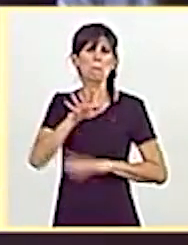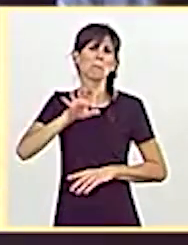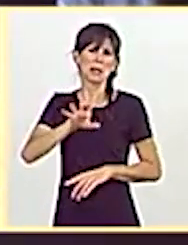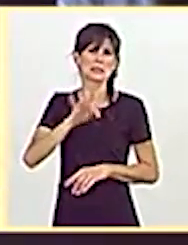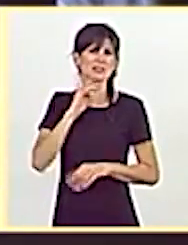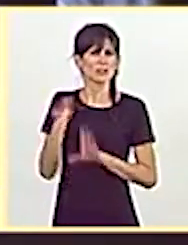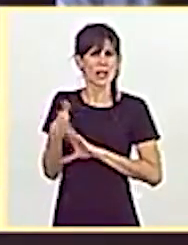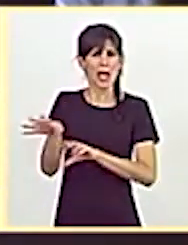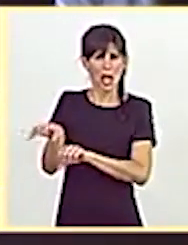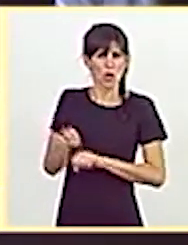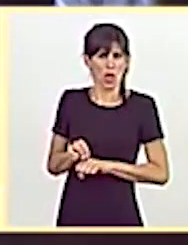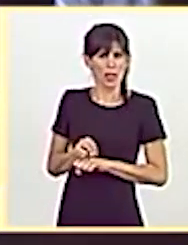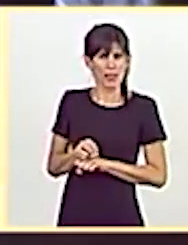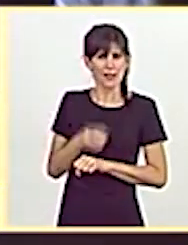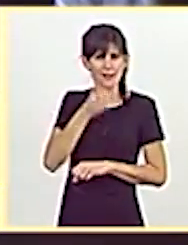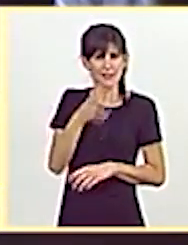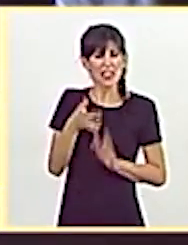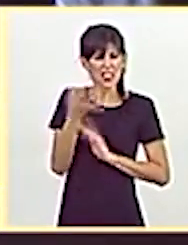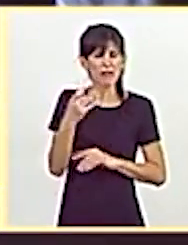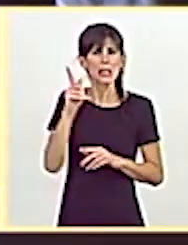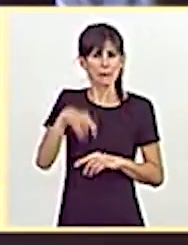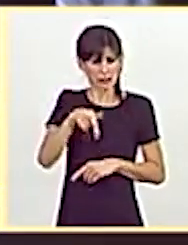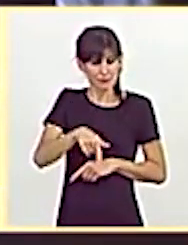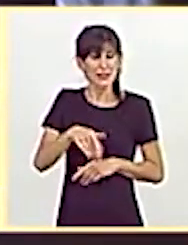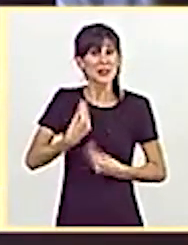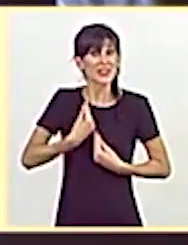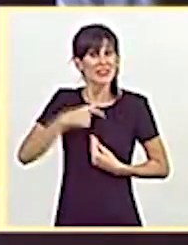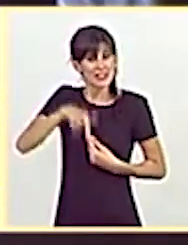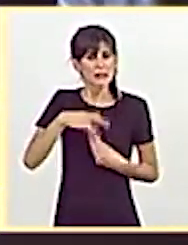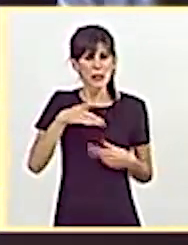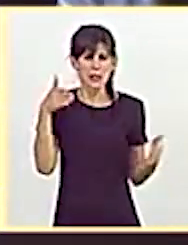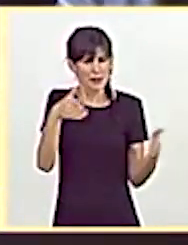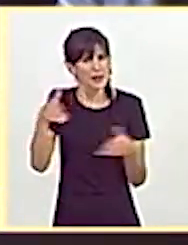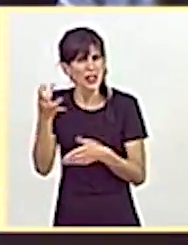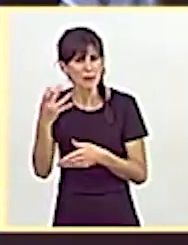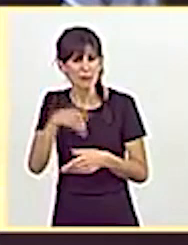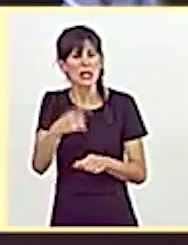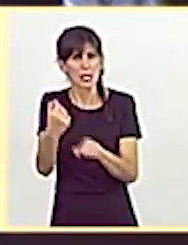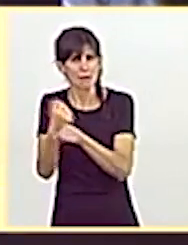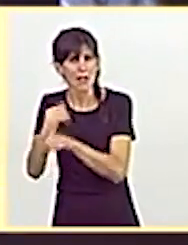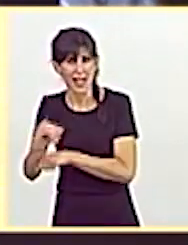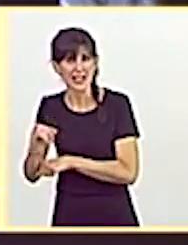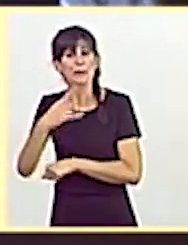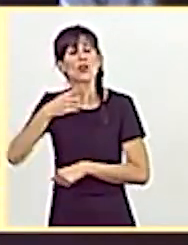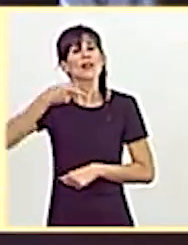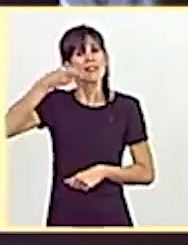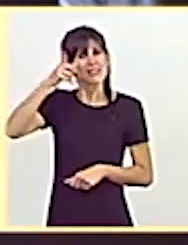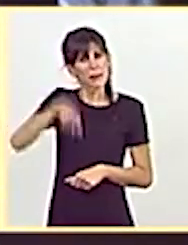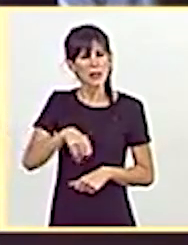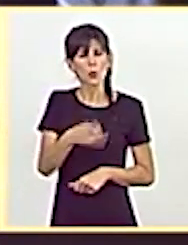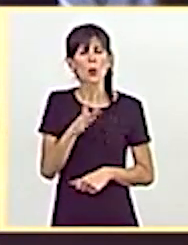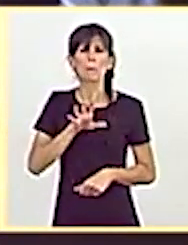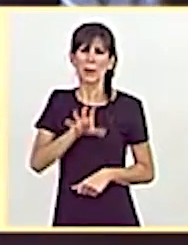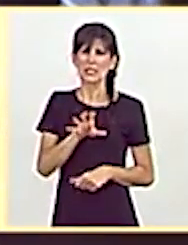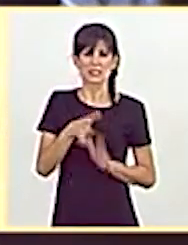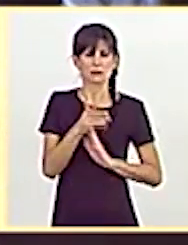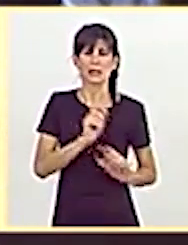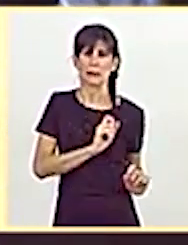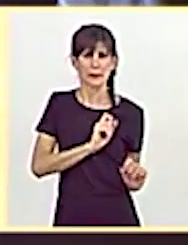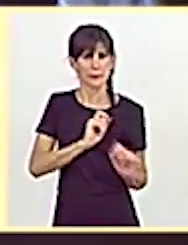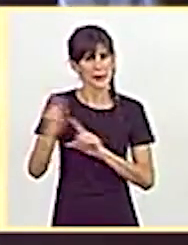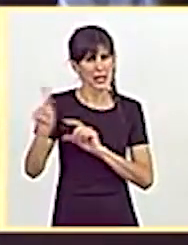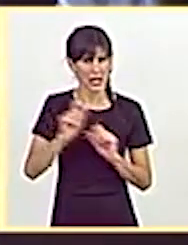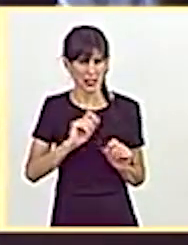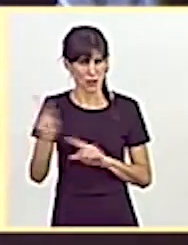ciertamente, y por supuesto hay que centrarse también en los que residen aquí y están trabajando. Pero también ha sido un país de emigración